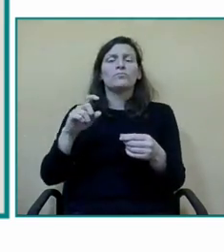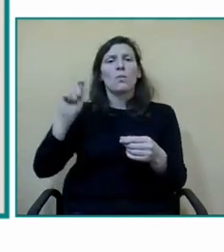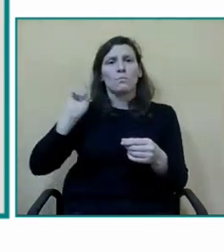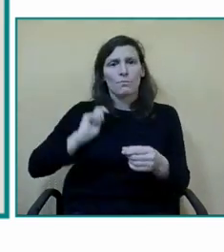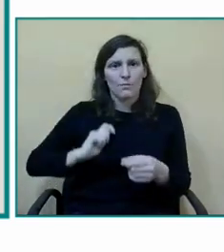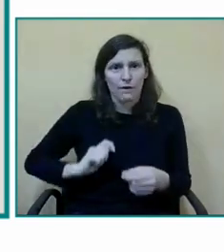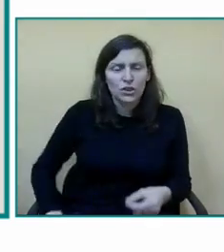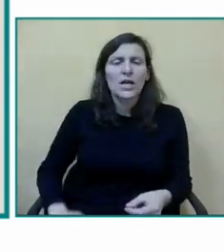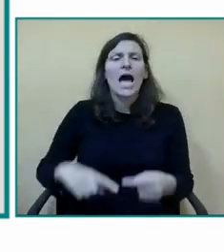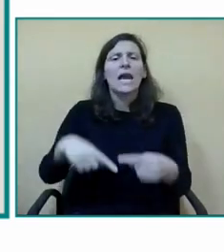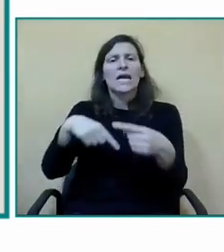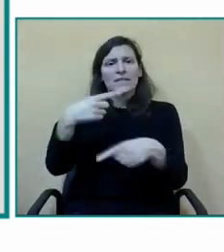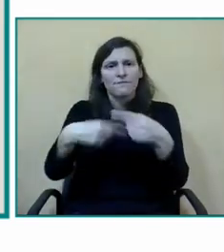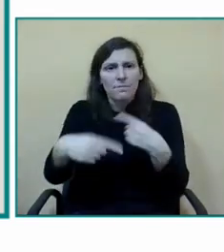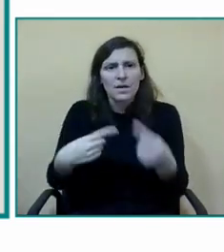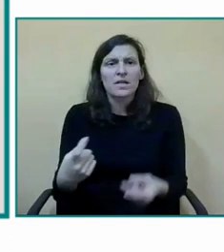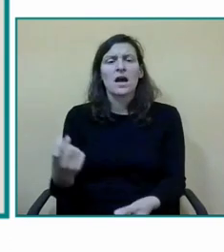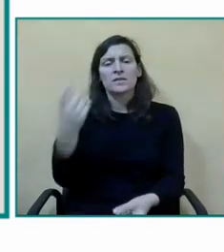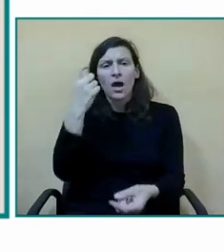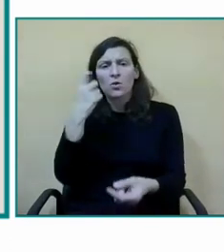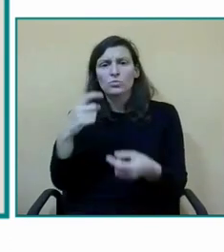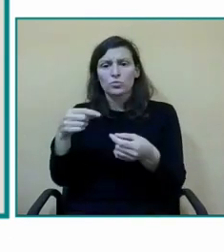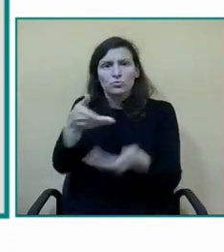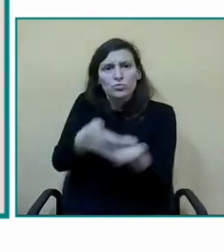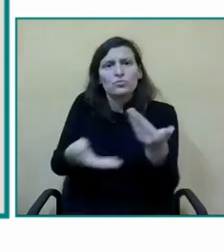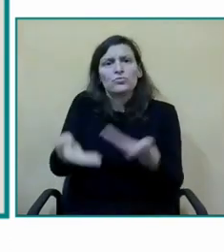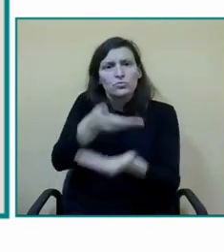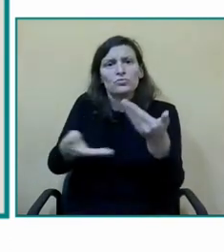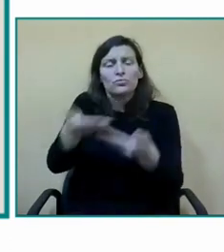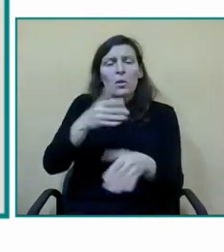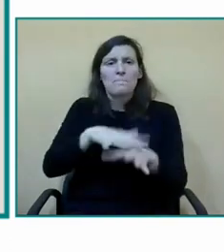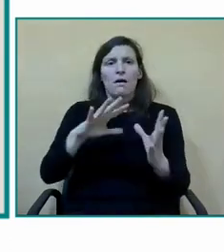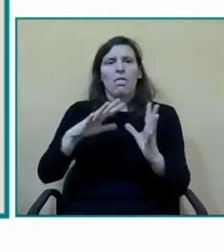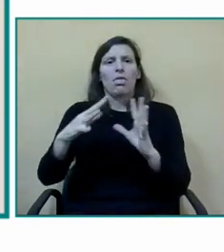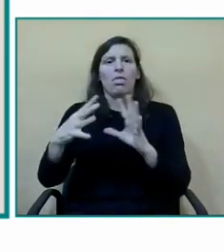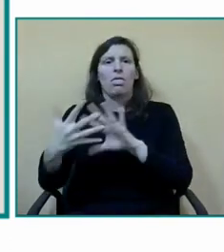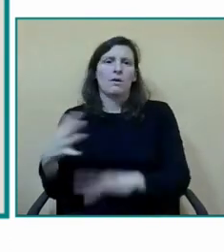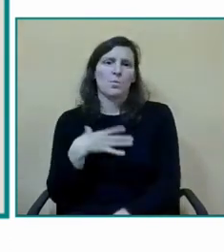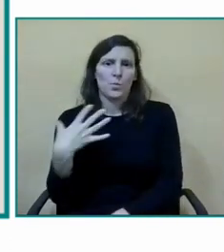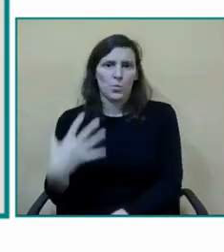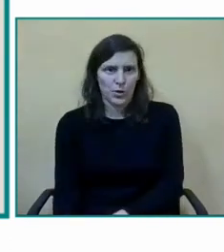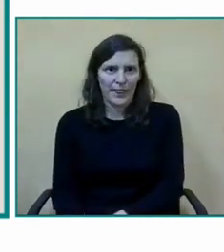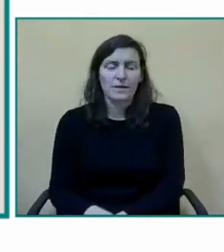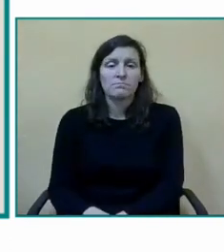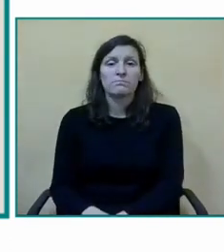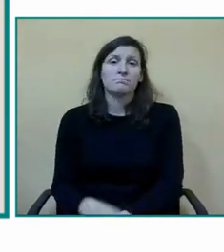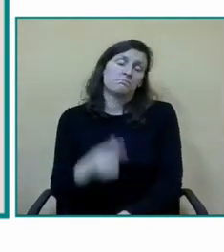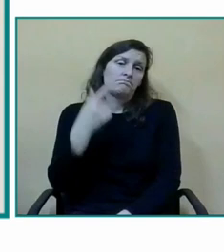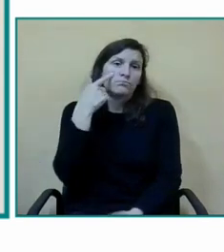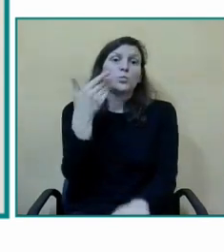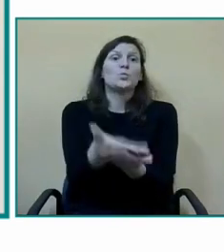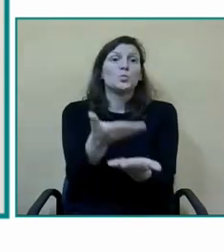la bienvenida al alumnado a las familias y al profesorado en definitiva nos mostrarán también